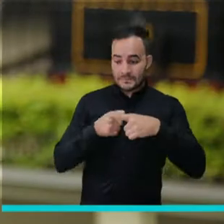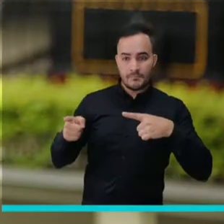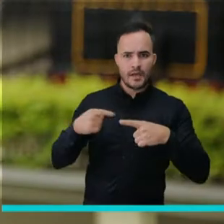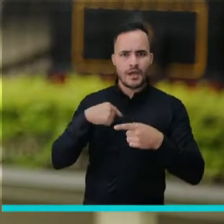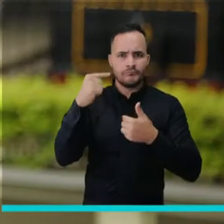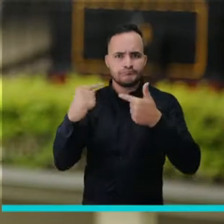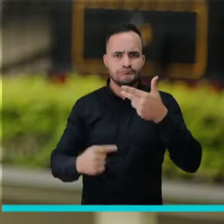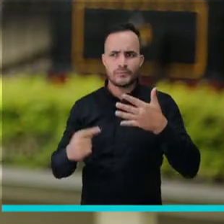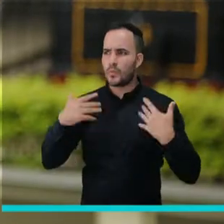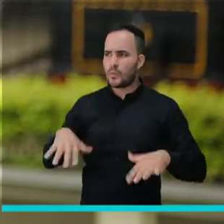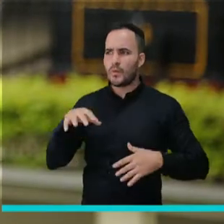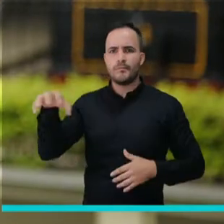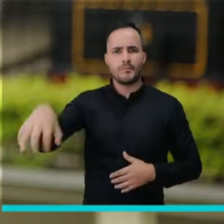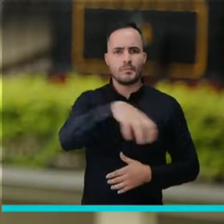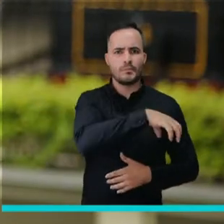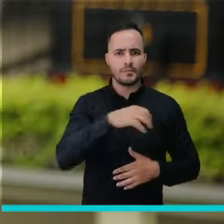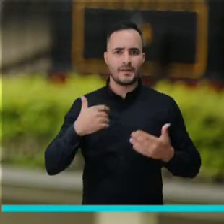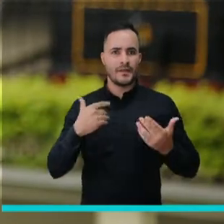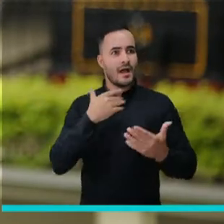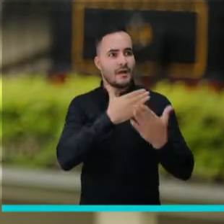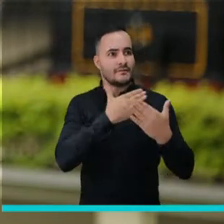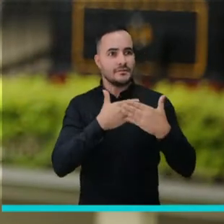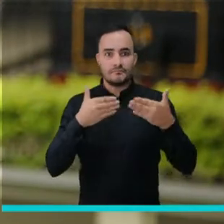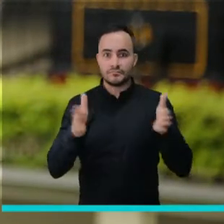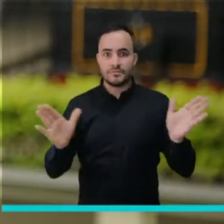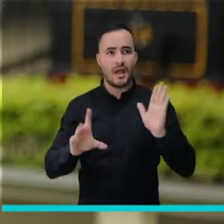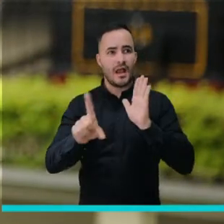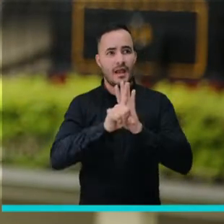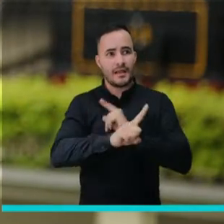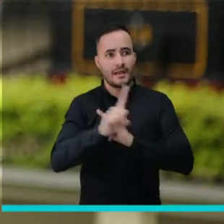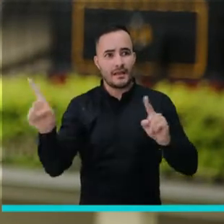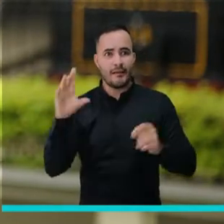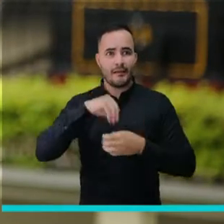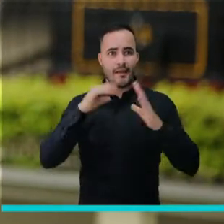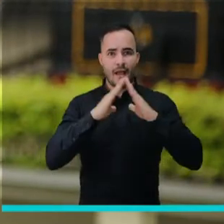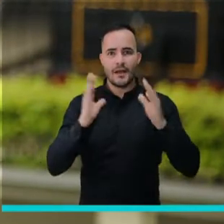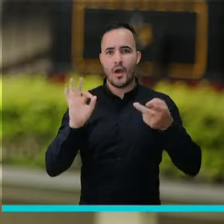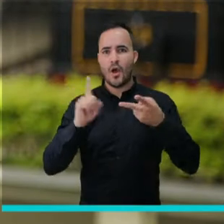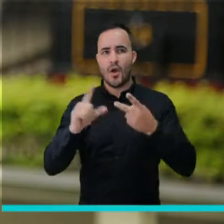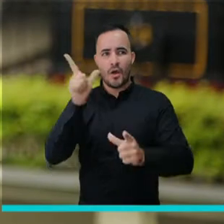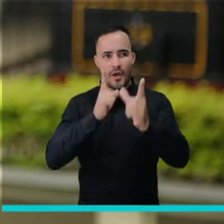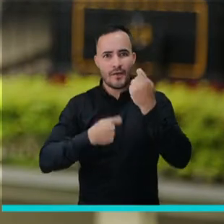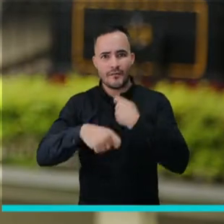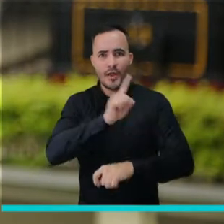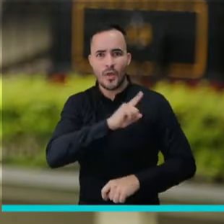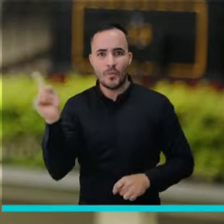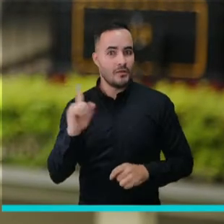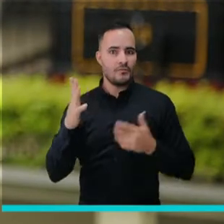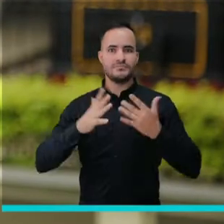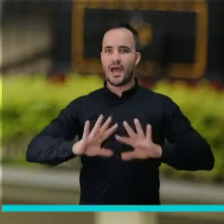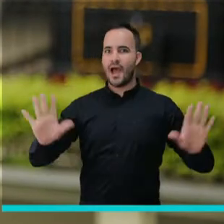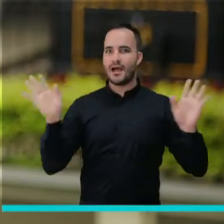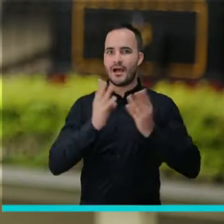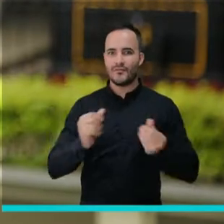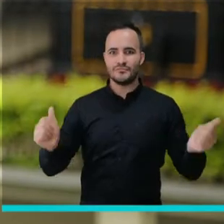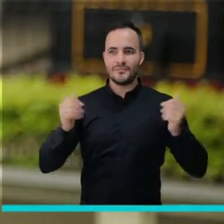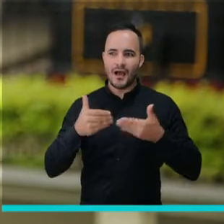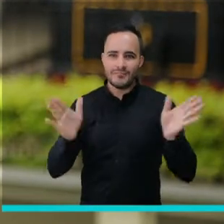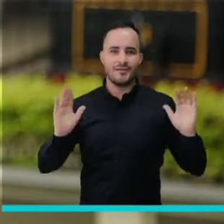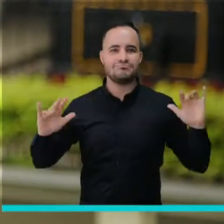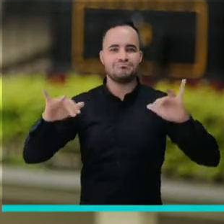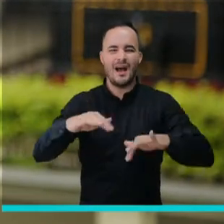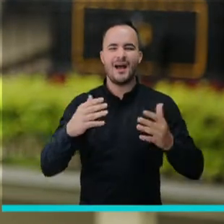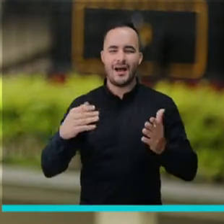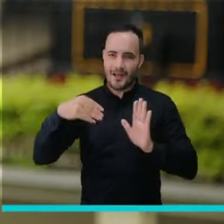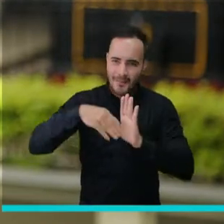todos los sectores económicos de Medellín regresaron a la normalidad sin restricciones. La reactivación llegó y con ella la esperanza de la